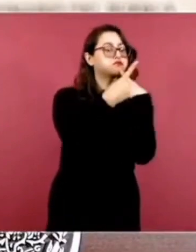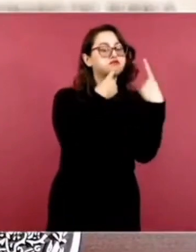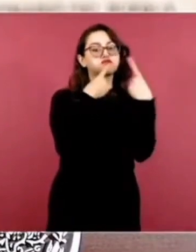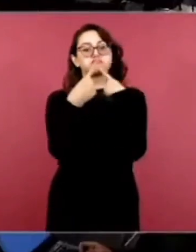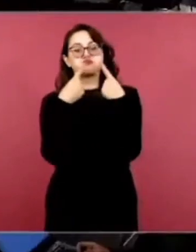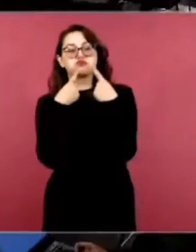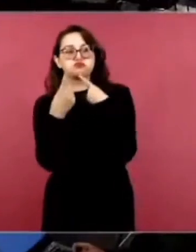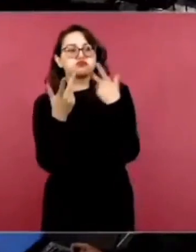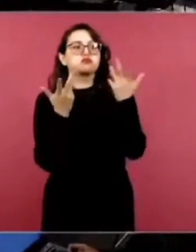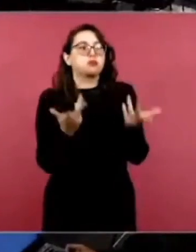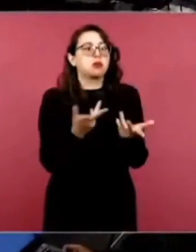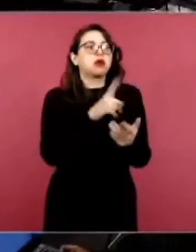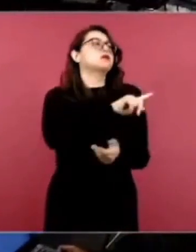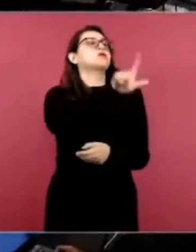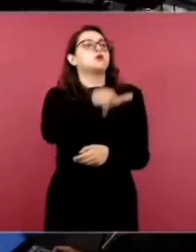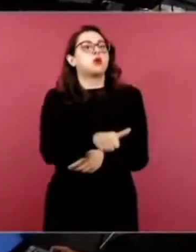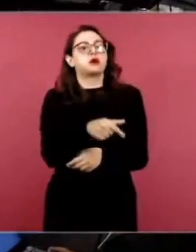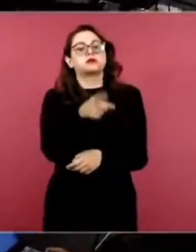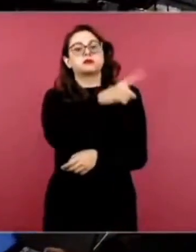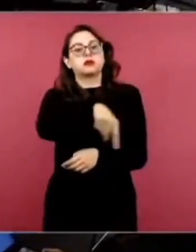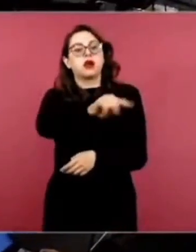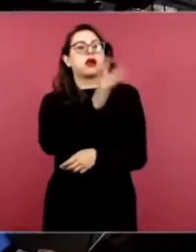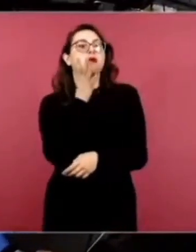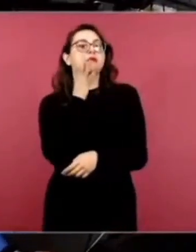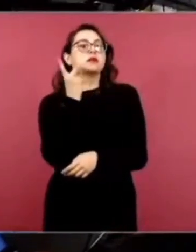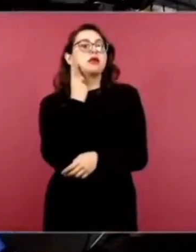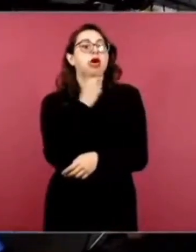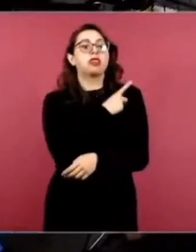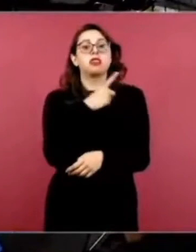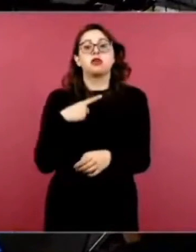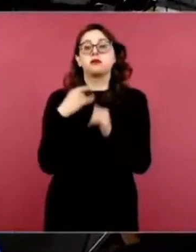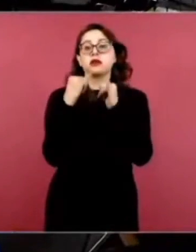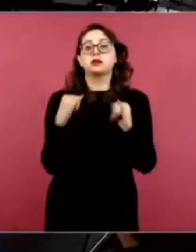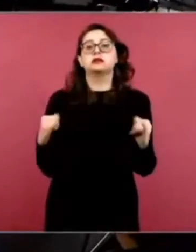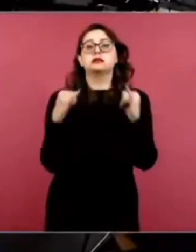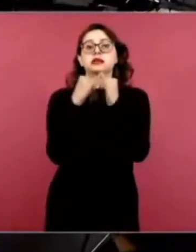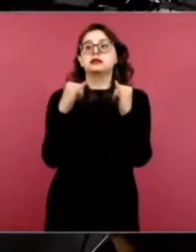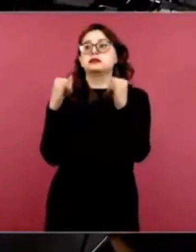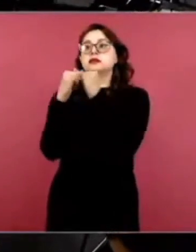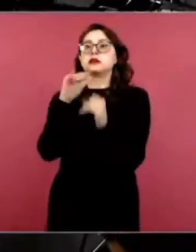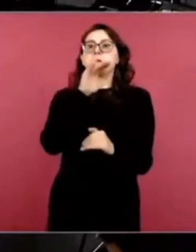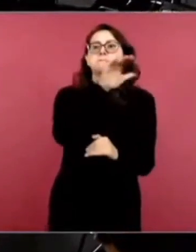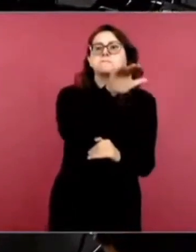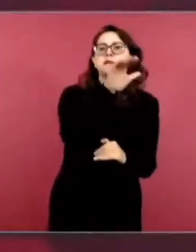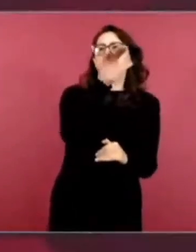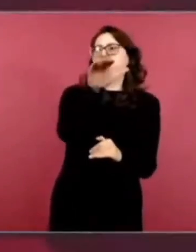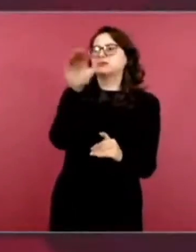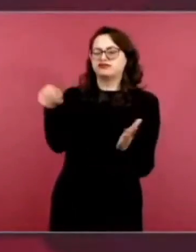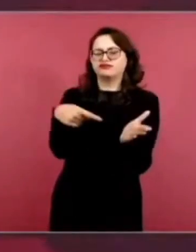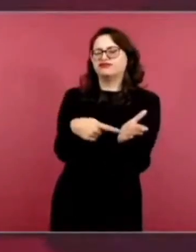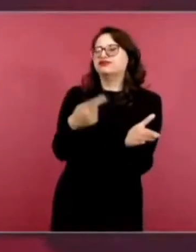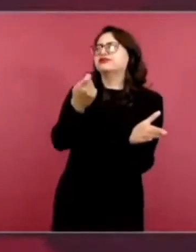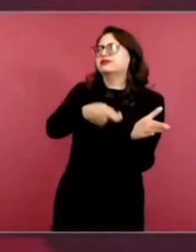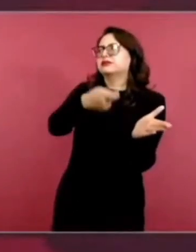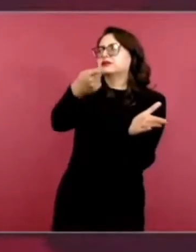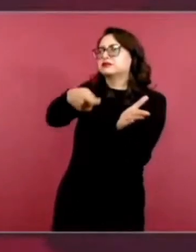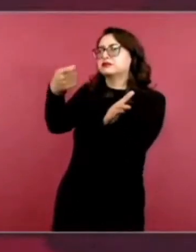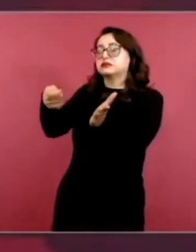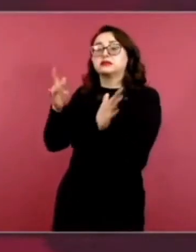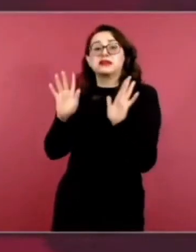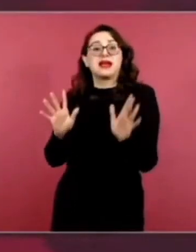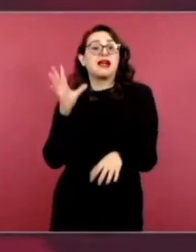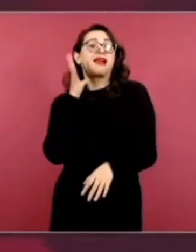las instituciones, las diferentes preocupaciones y tomar una determinación. Entonces,